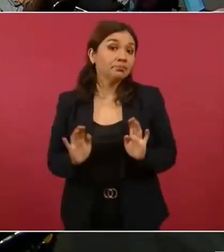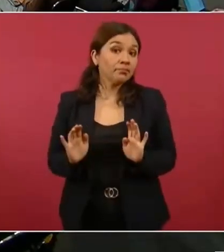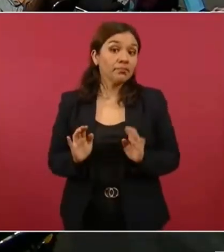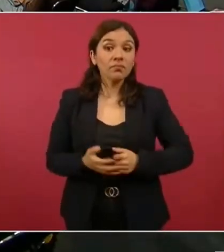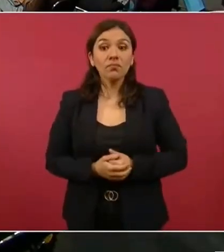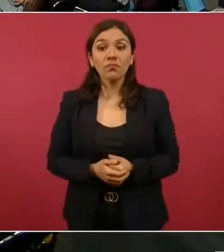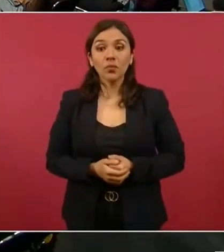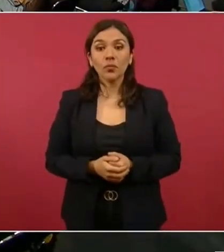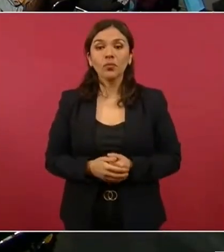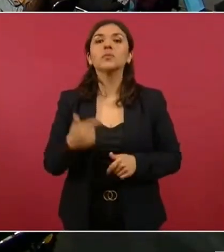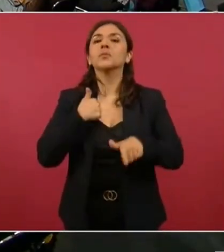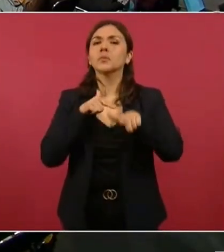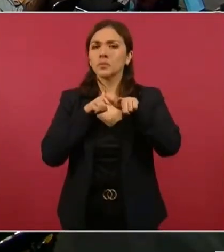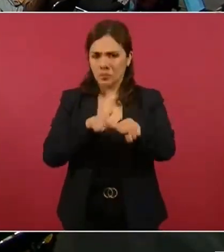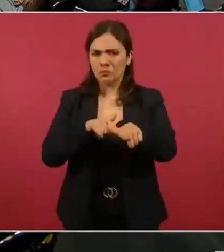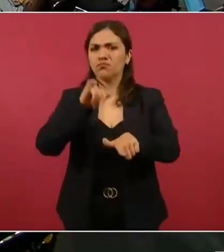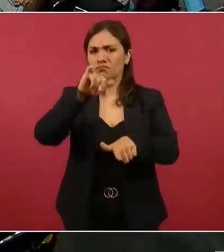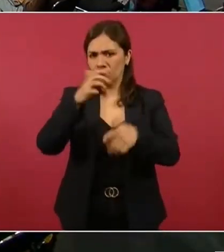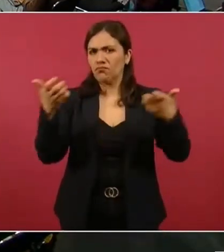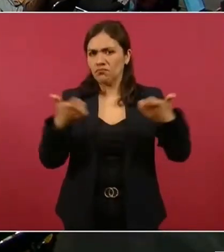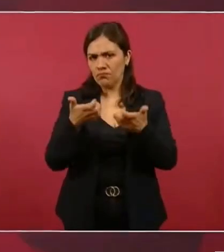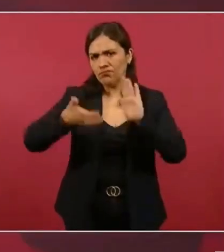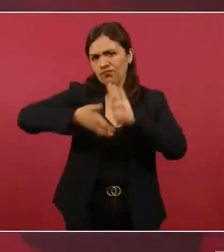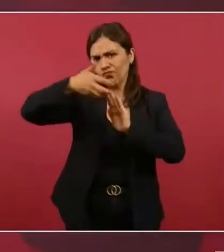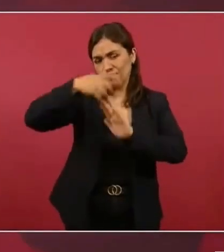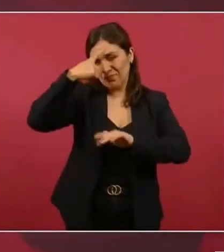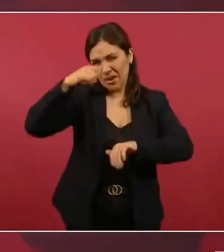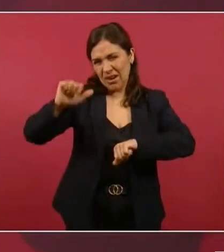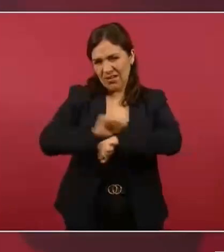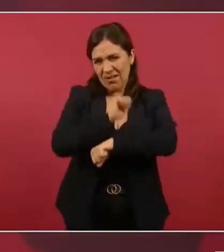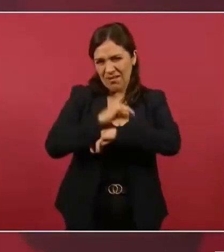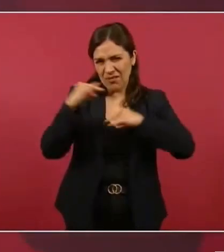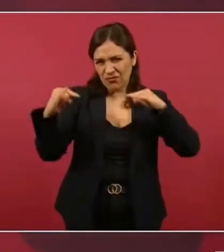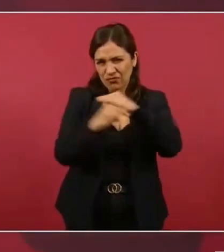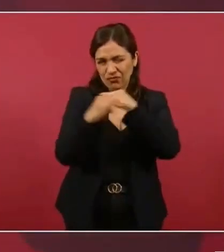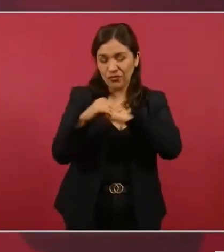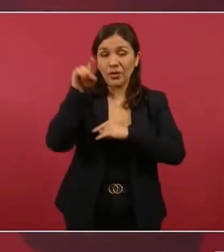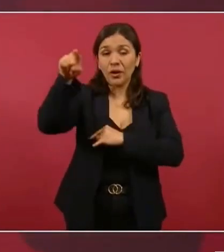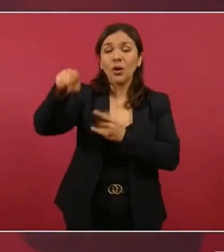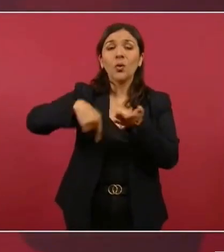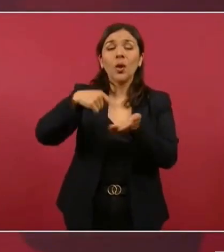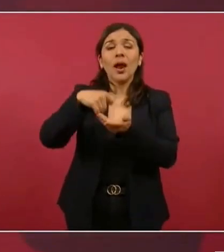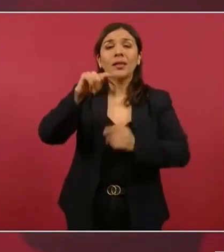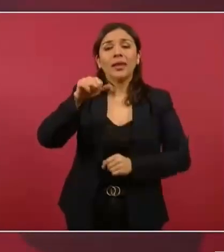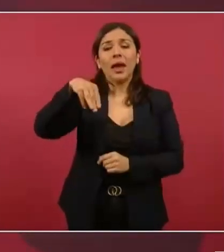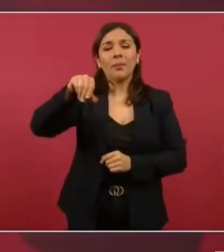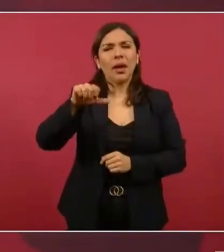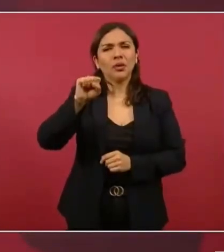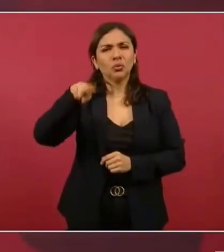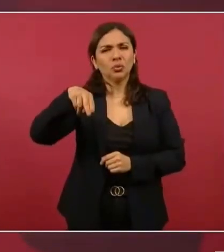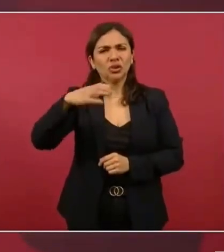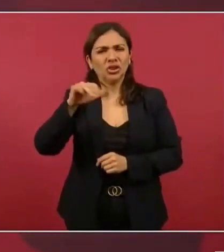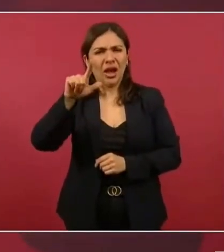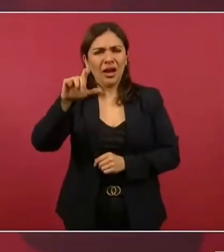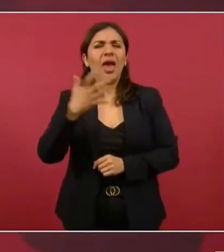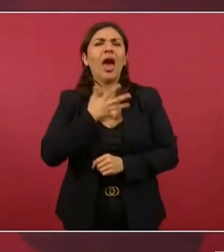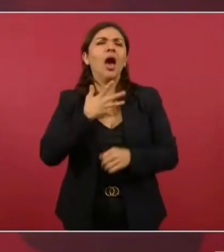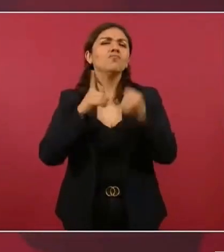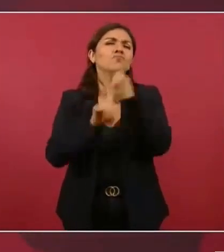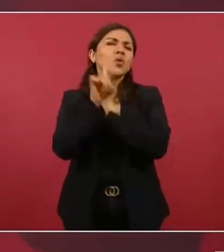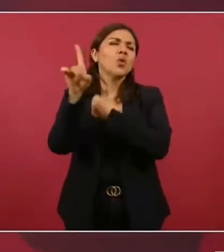continuar con la carretera. En Tamazunchale hay un problema